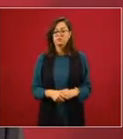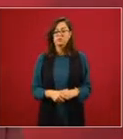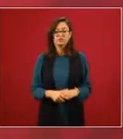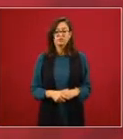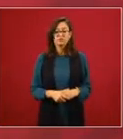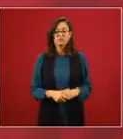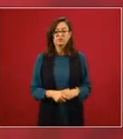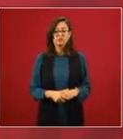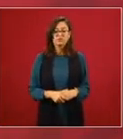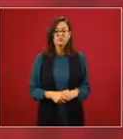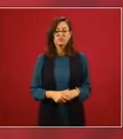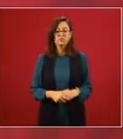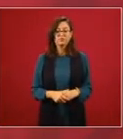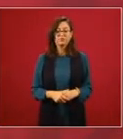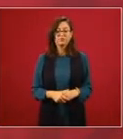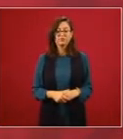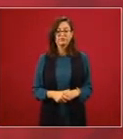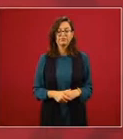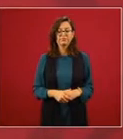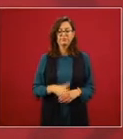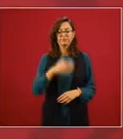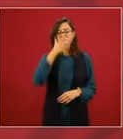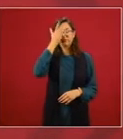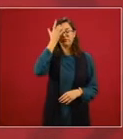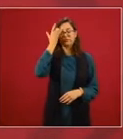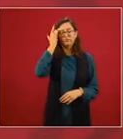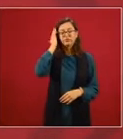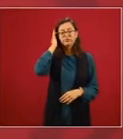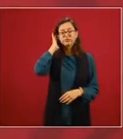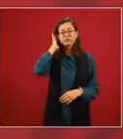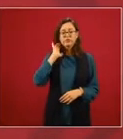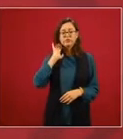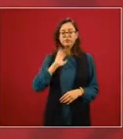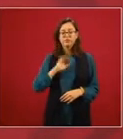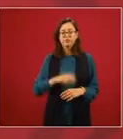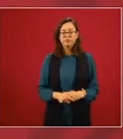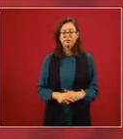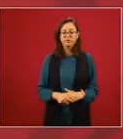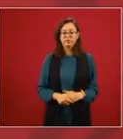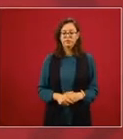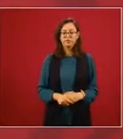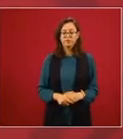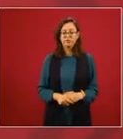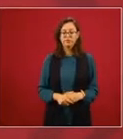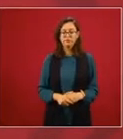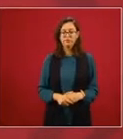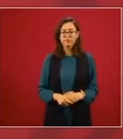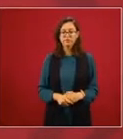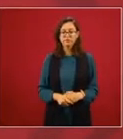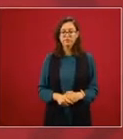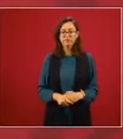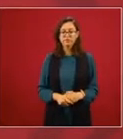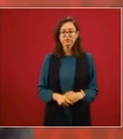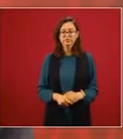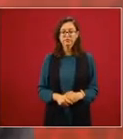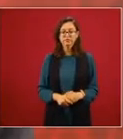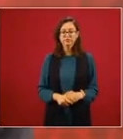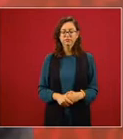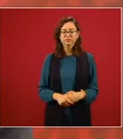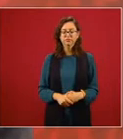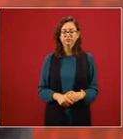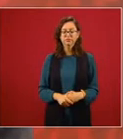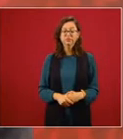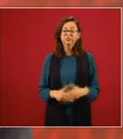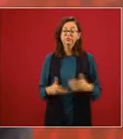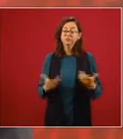se tienen que tomar en cuenta cuando menos